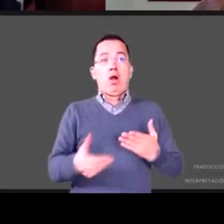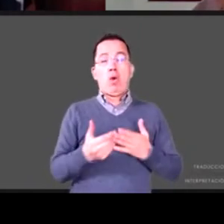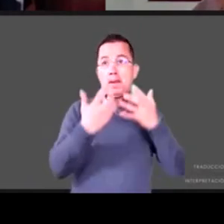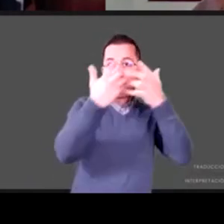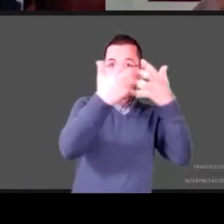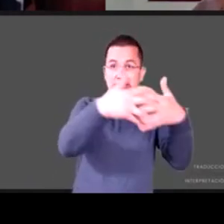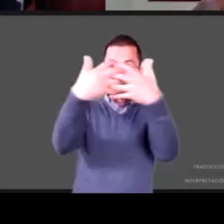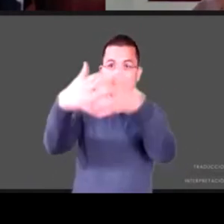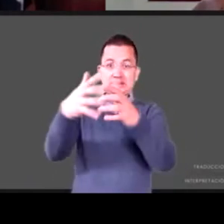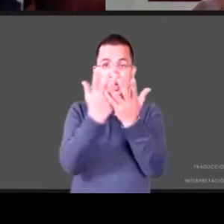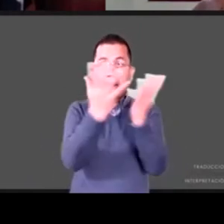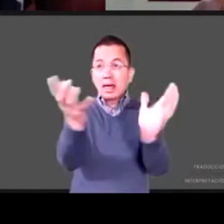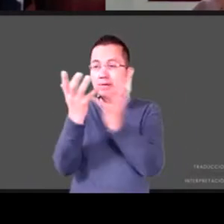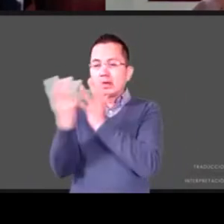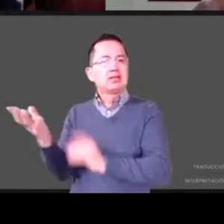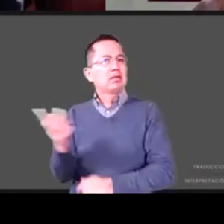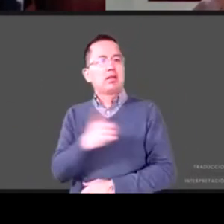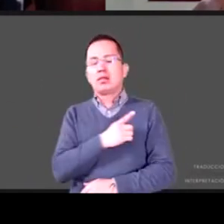mucho más